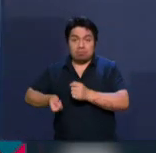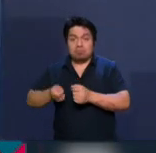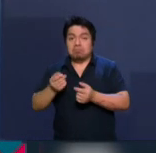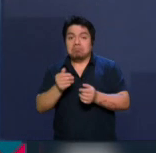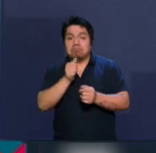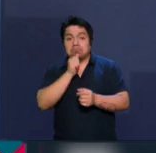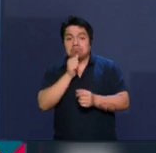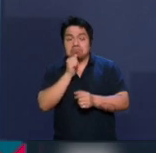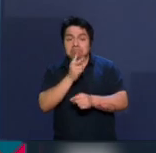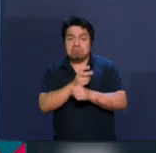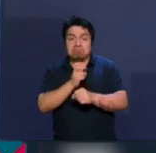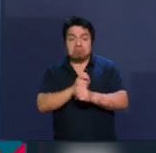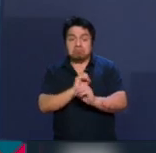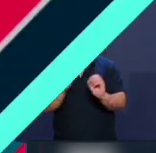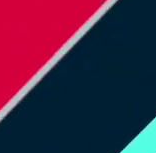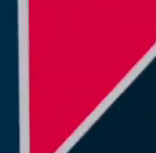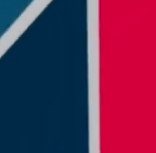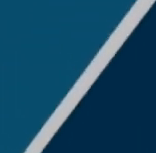sin invitados.